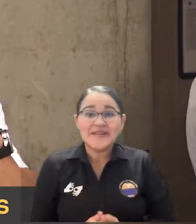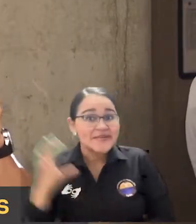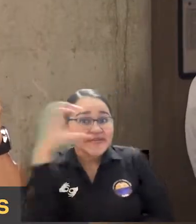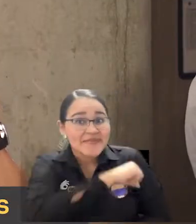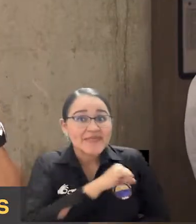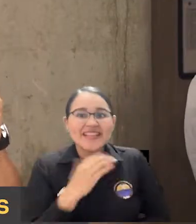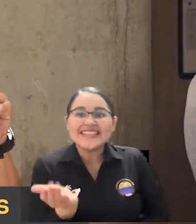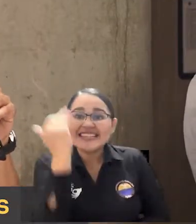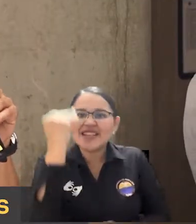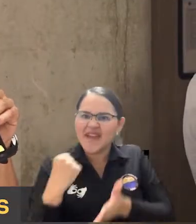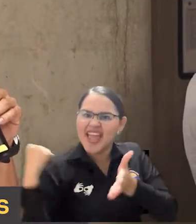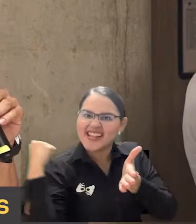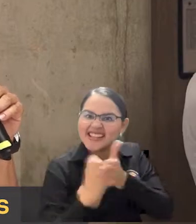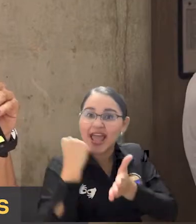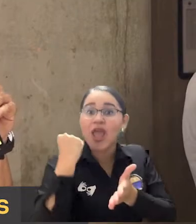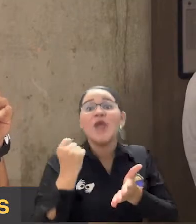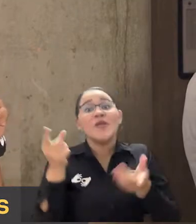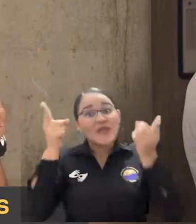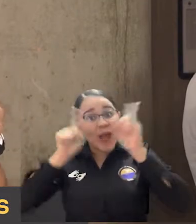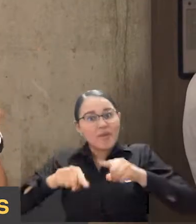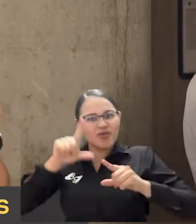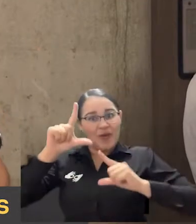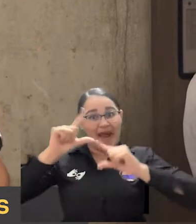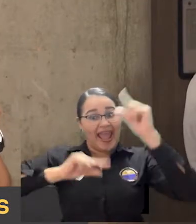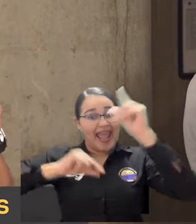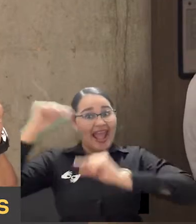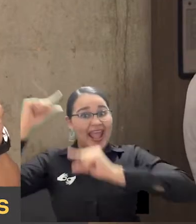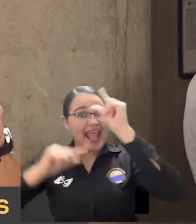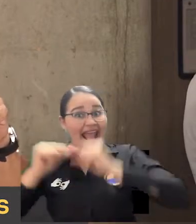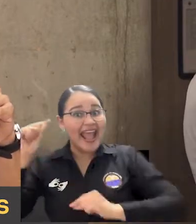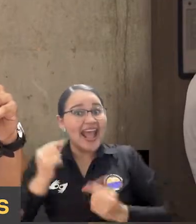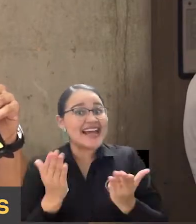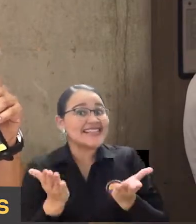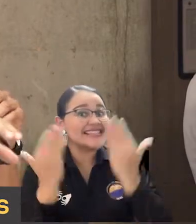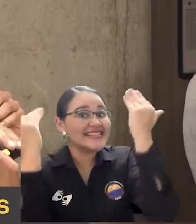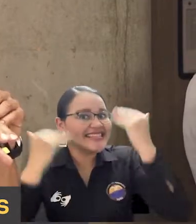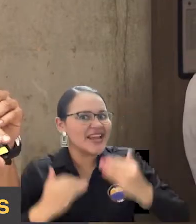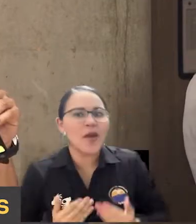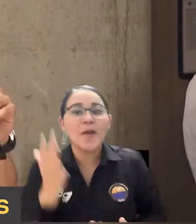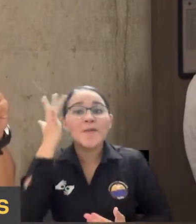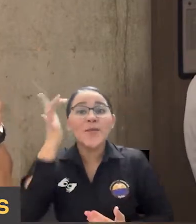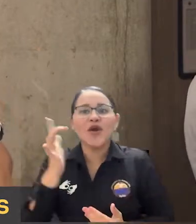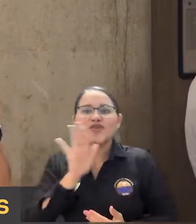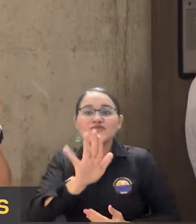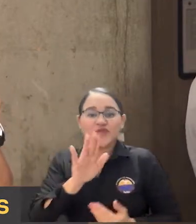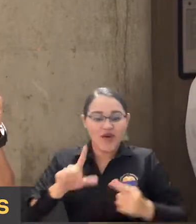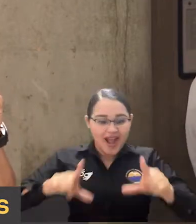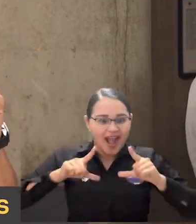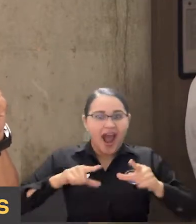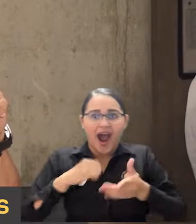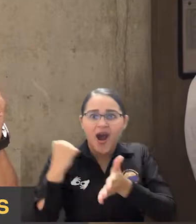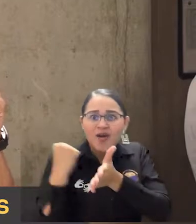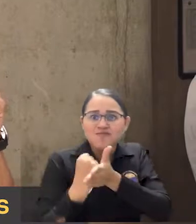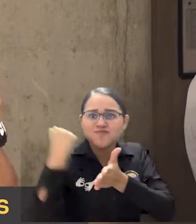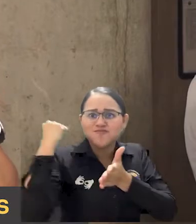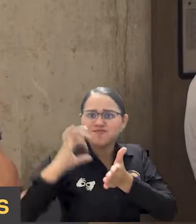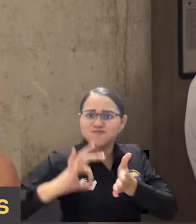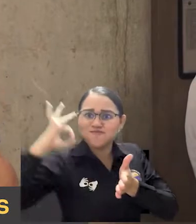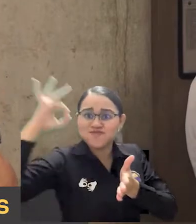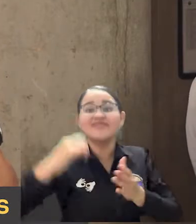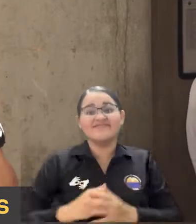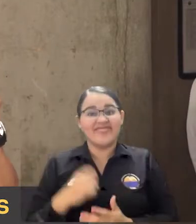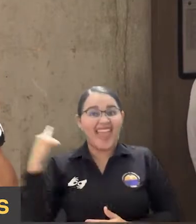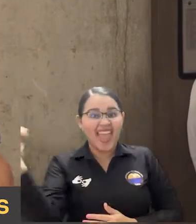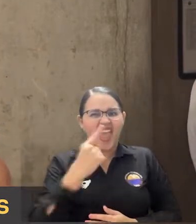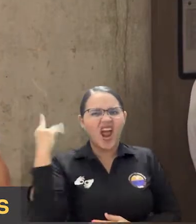en lo que va a significar para un egresado de esa facultad tiene un impacto enorme, porque eso solo lo tienen las universidades de élite que normalmente